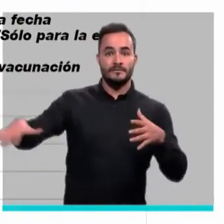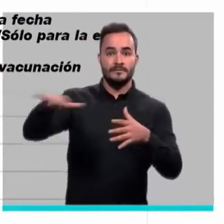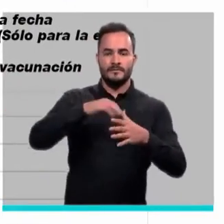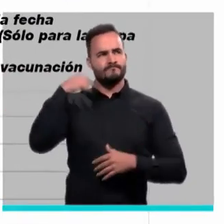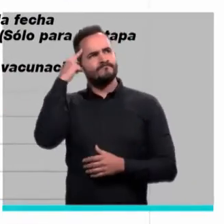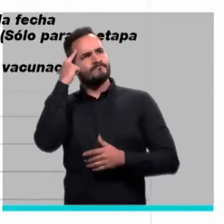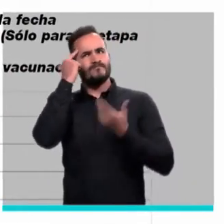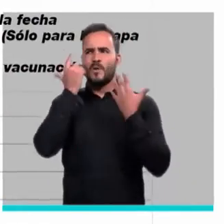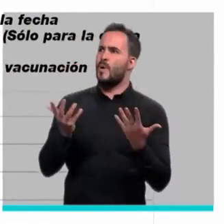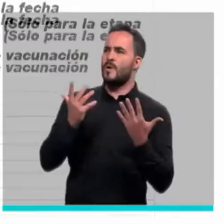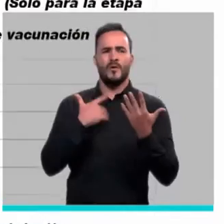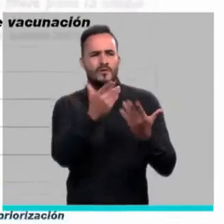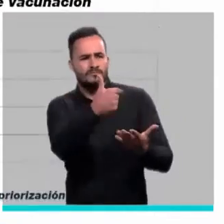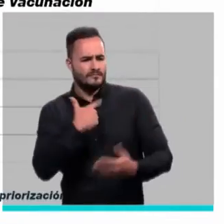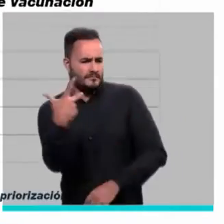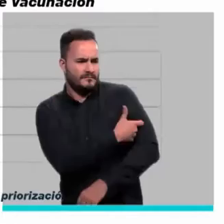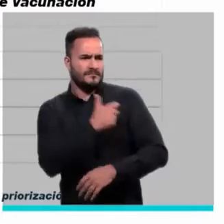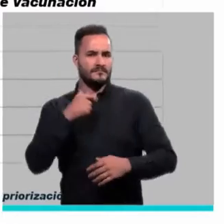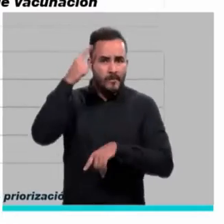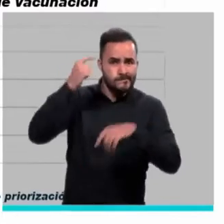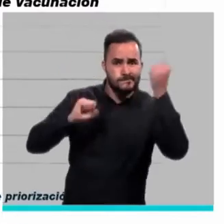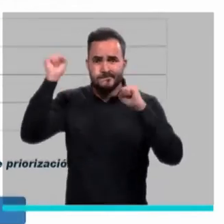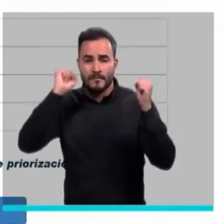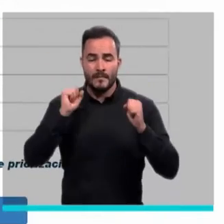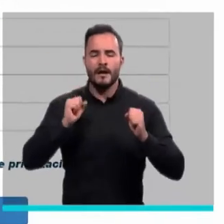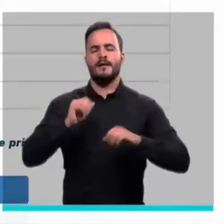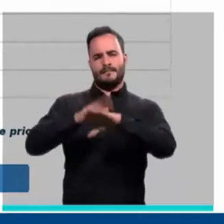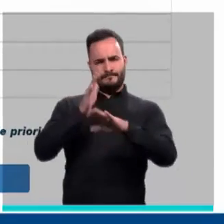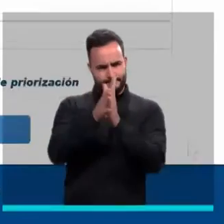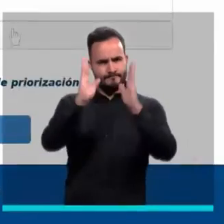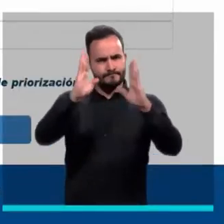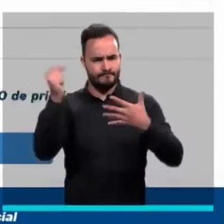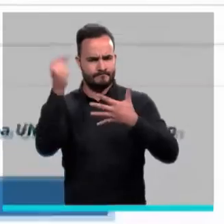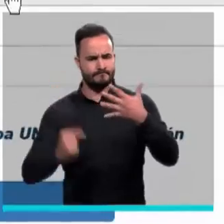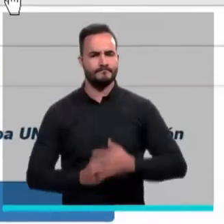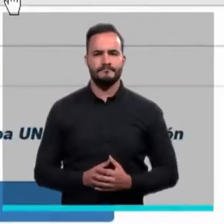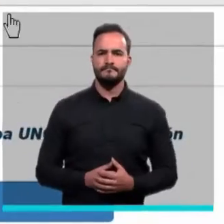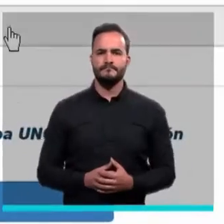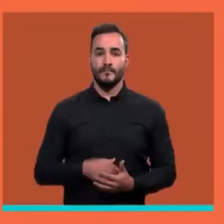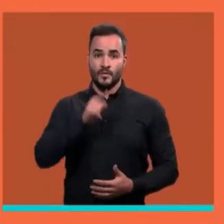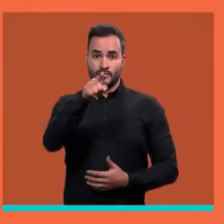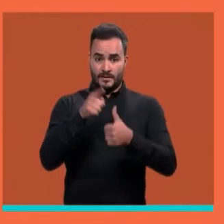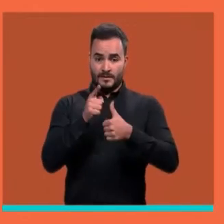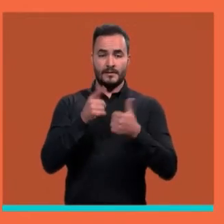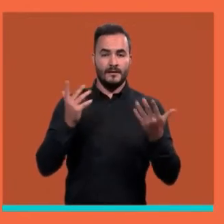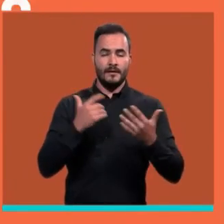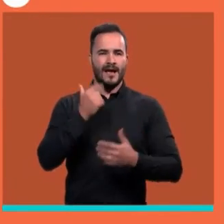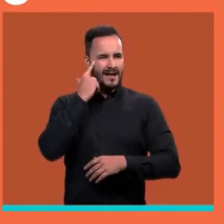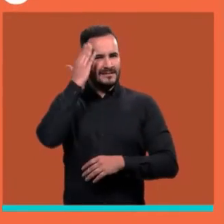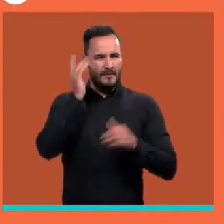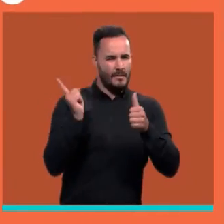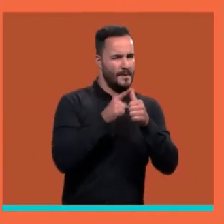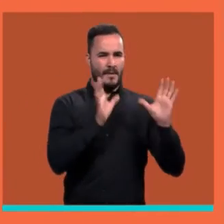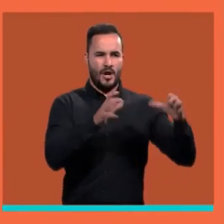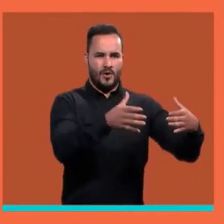que tienen preocupación sobre cómo acceder a la vacuna o dónde inscribirse deben tener en cuenta lo siguiente. Si pertenecen a las